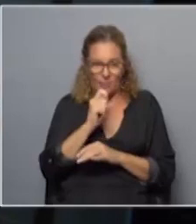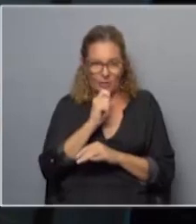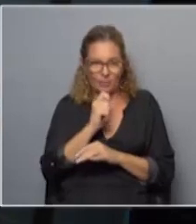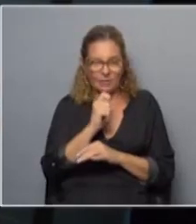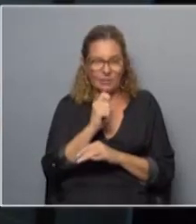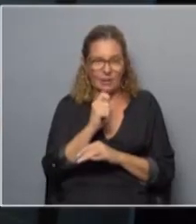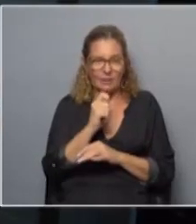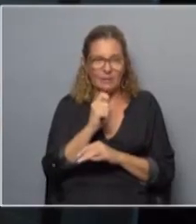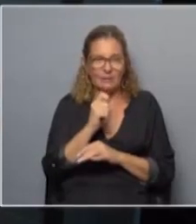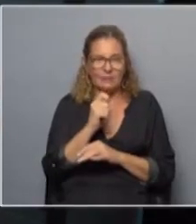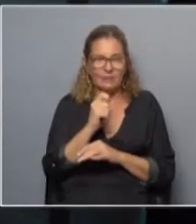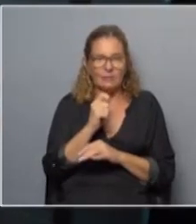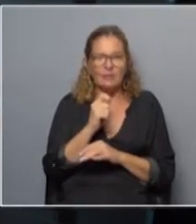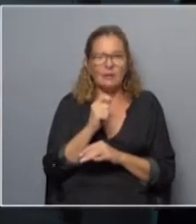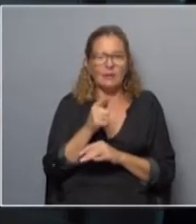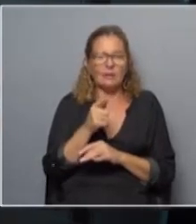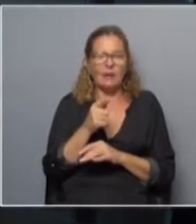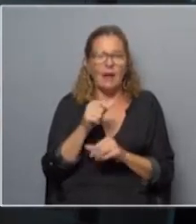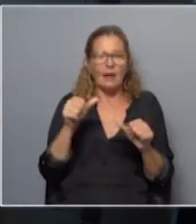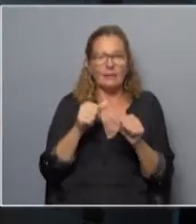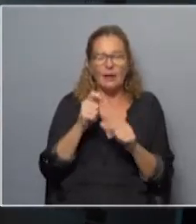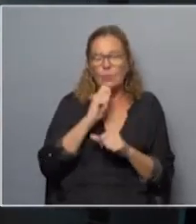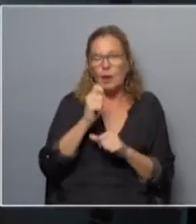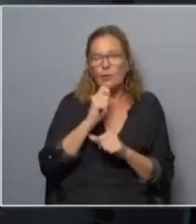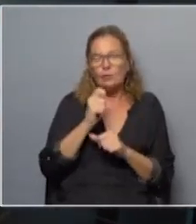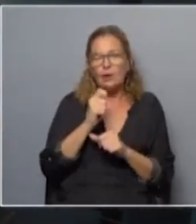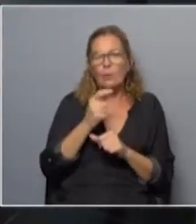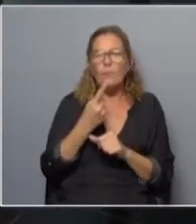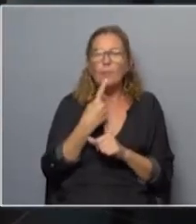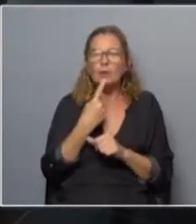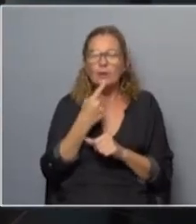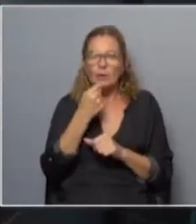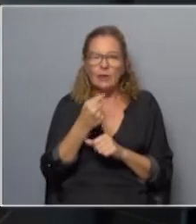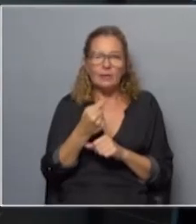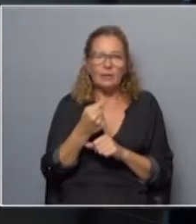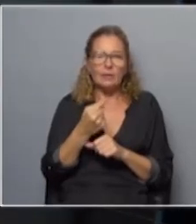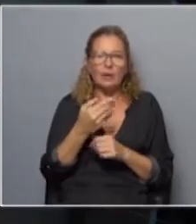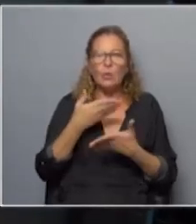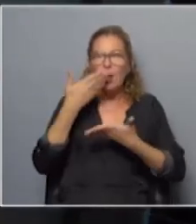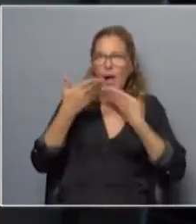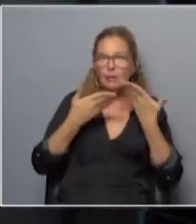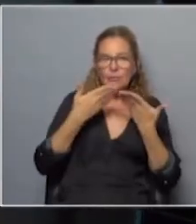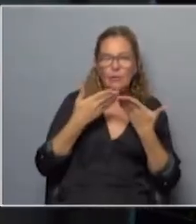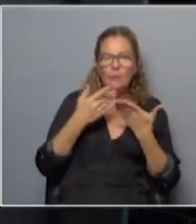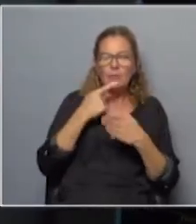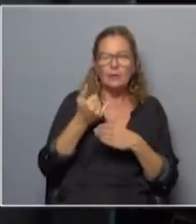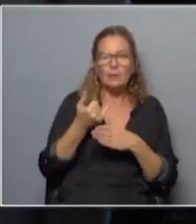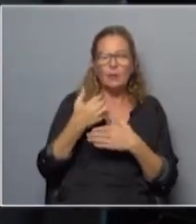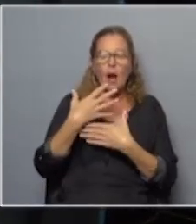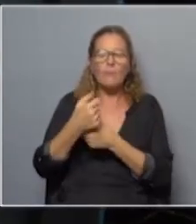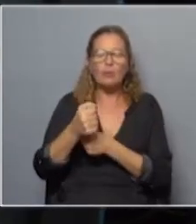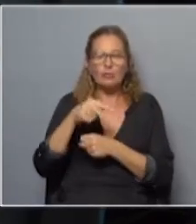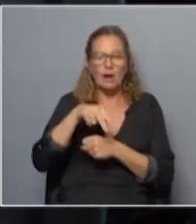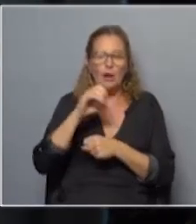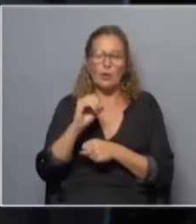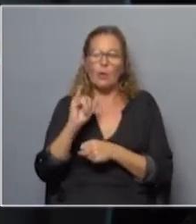más económico en términos de recursos hacer una nota cuando un político te dice que va a haber un acto a favor del no o